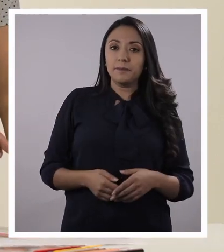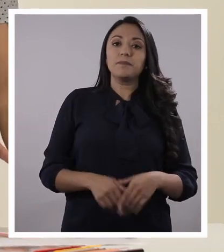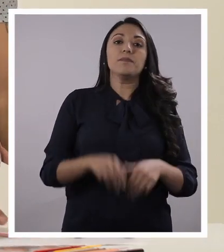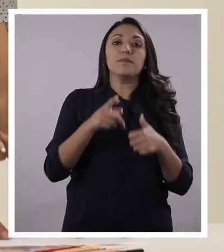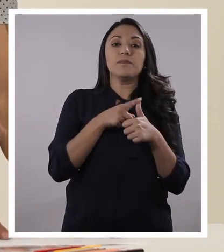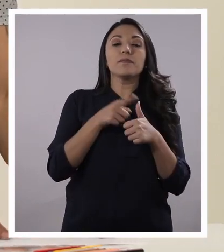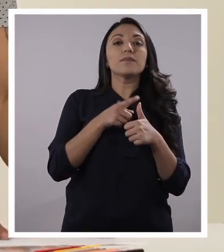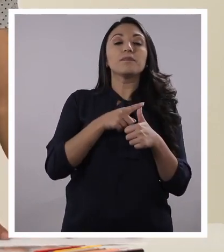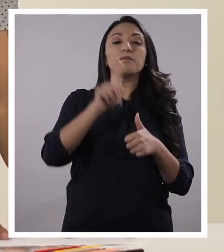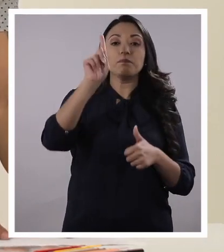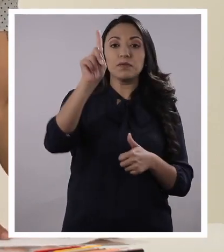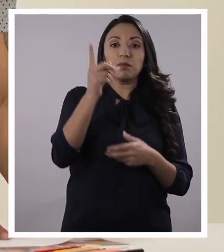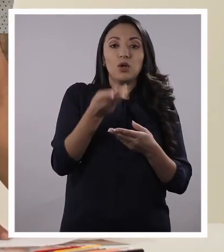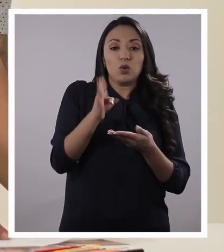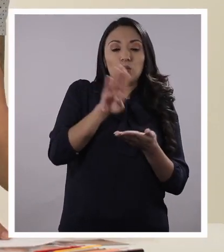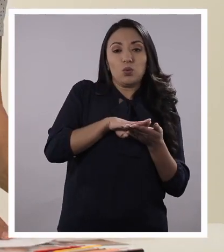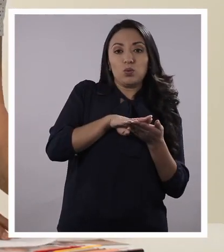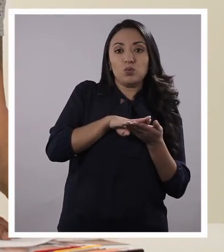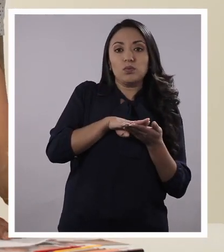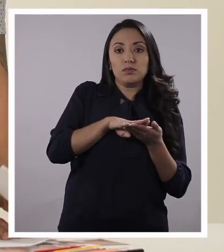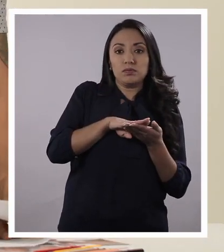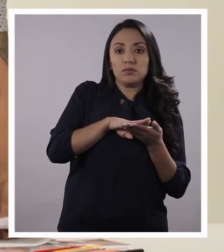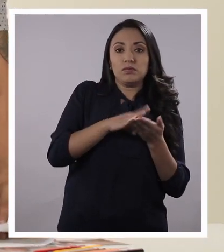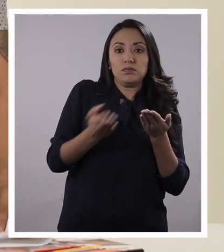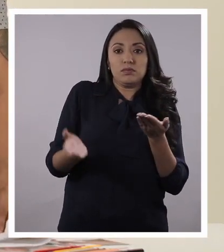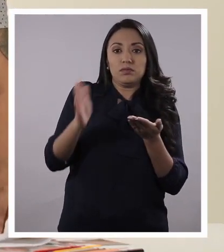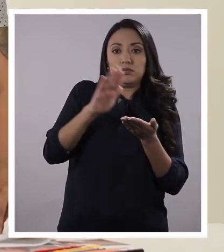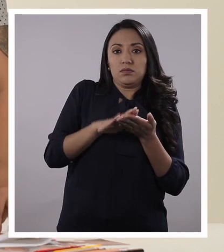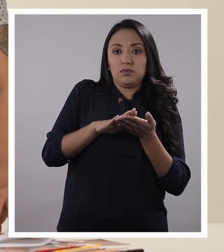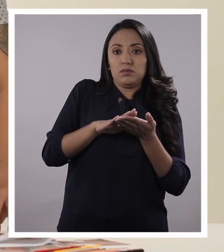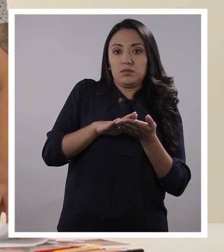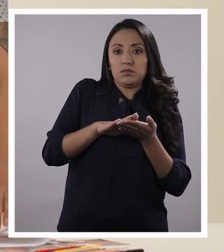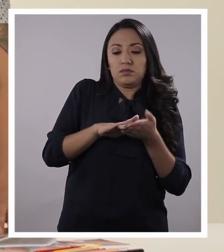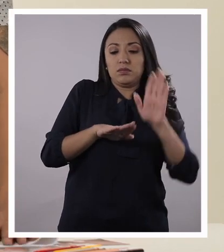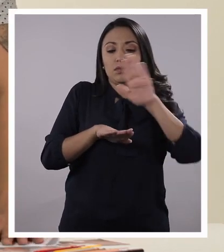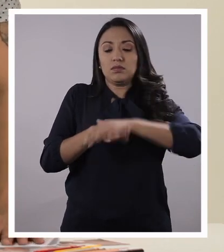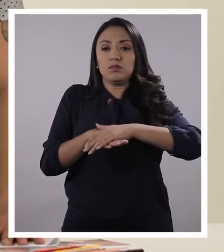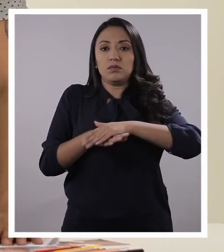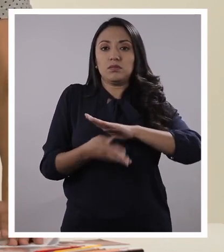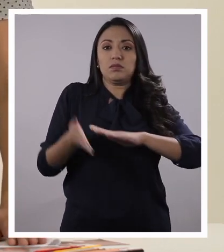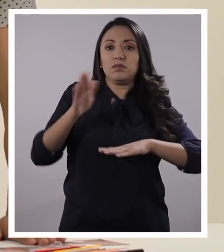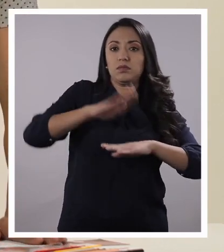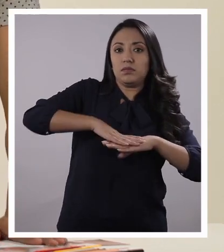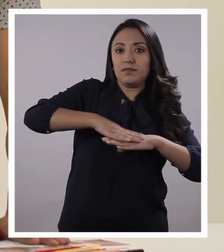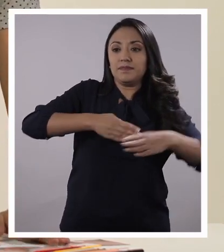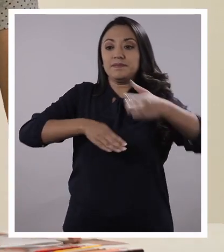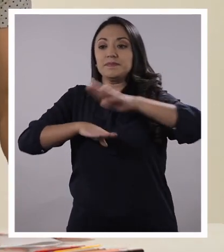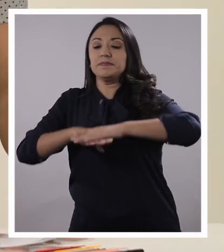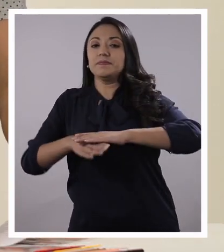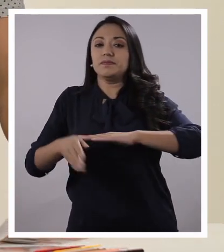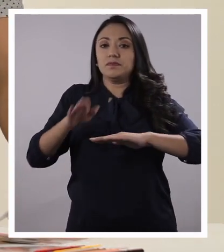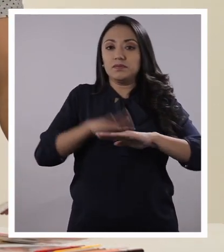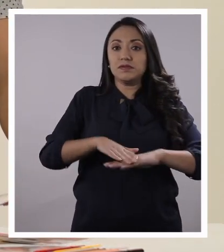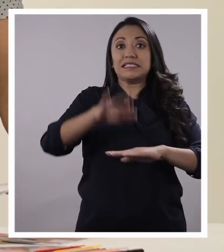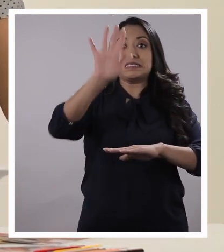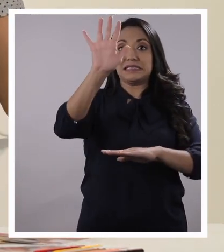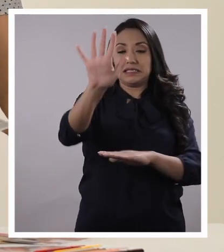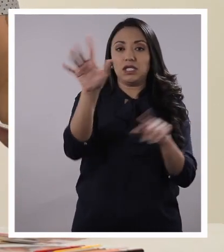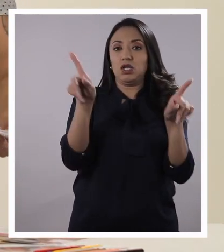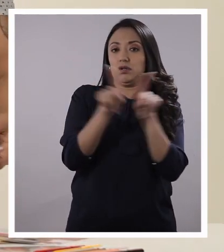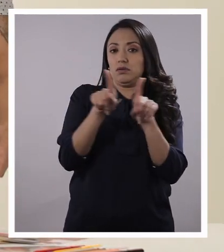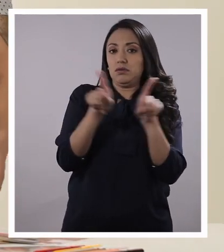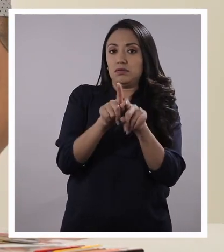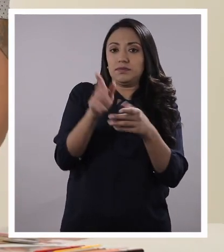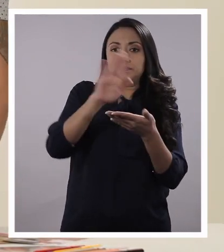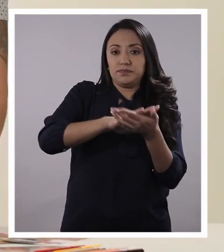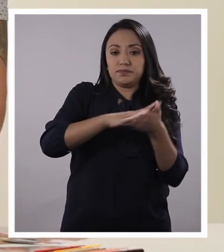doblamos un pedacito. Muy bien. Doblele. Muy bien. Eso. Y seguimos doblando. Ah, perfecto. Ahora sí. En cinco partes. En cinco